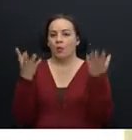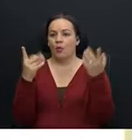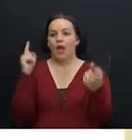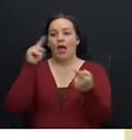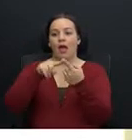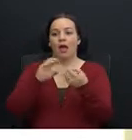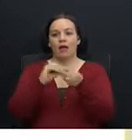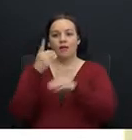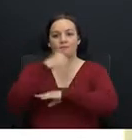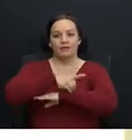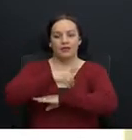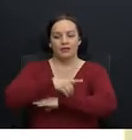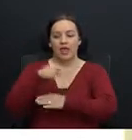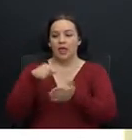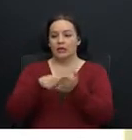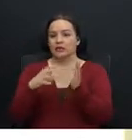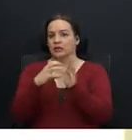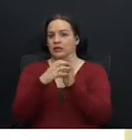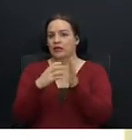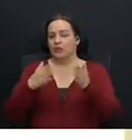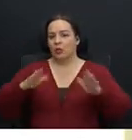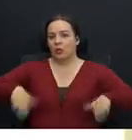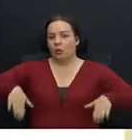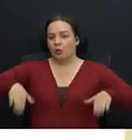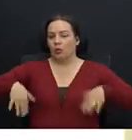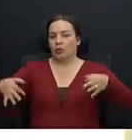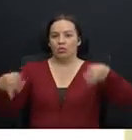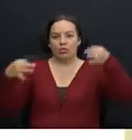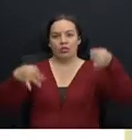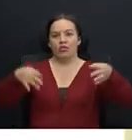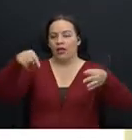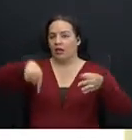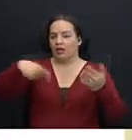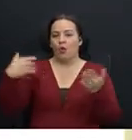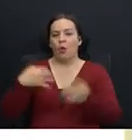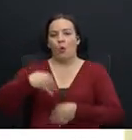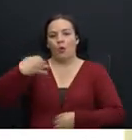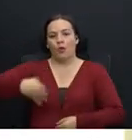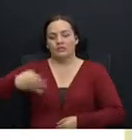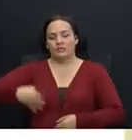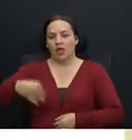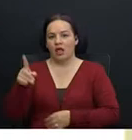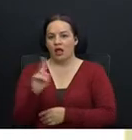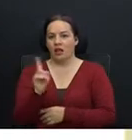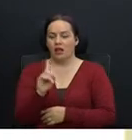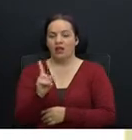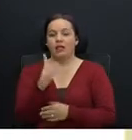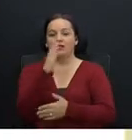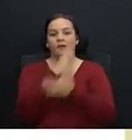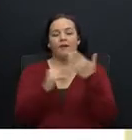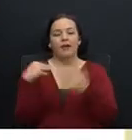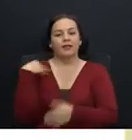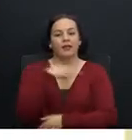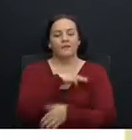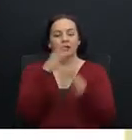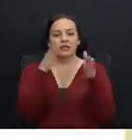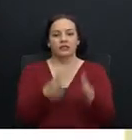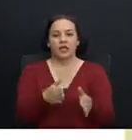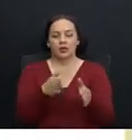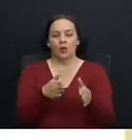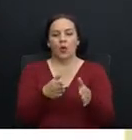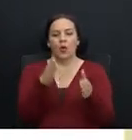fecha, ese texto no ha llegado de manera oficial, sino que de parte del Ministerio de